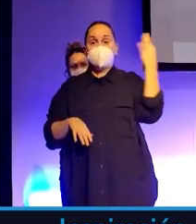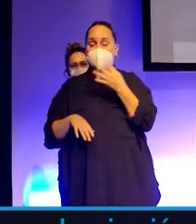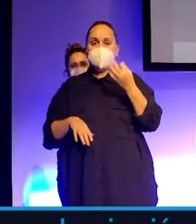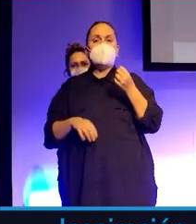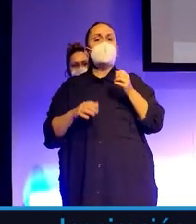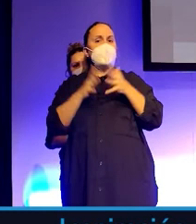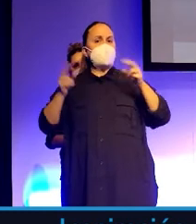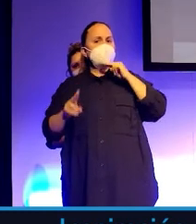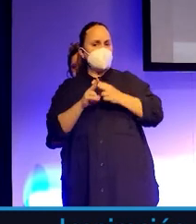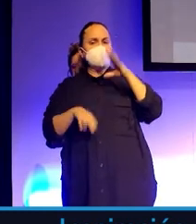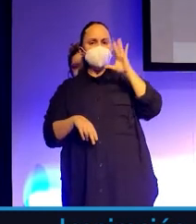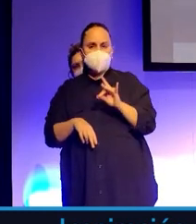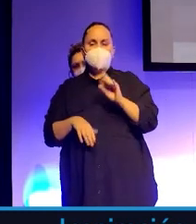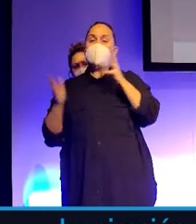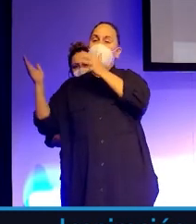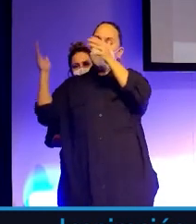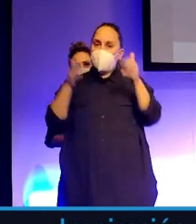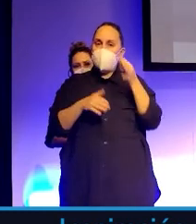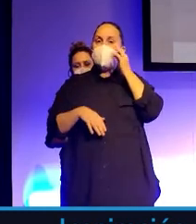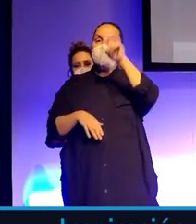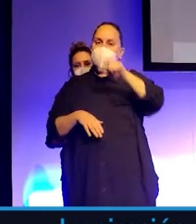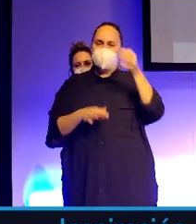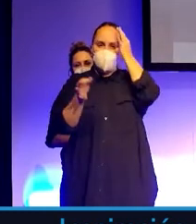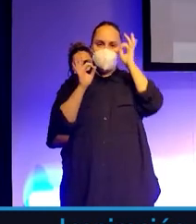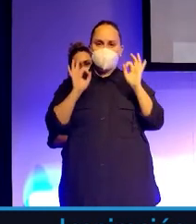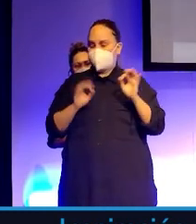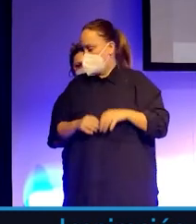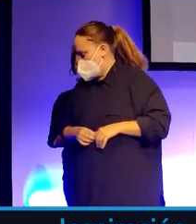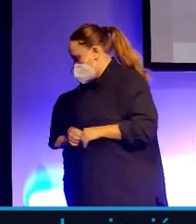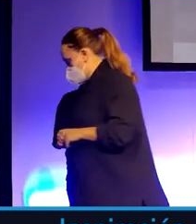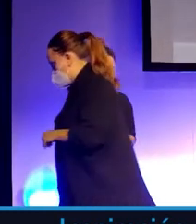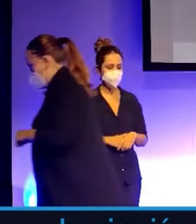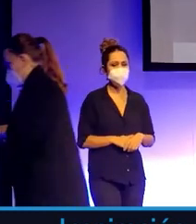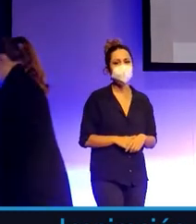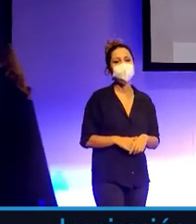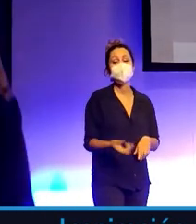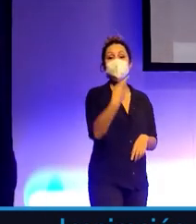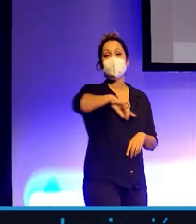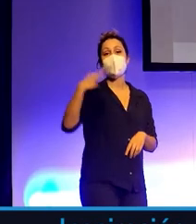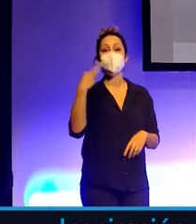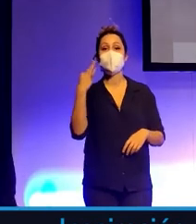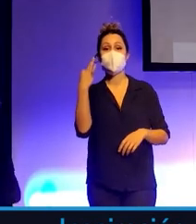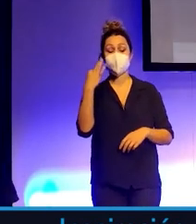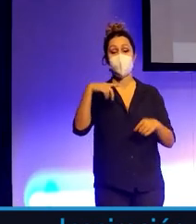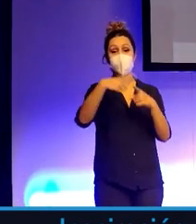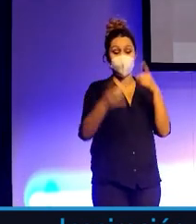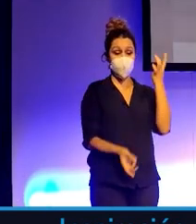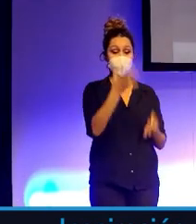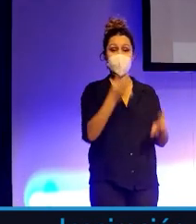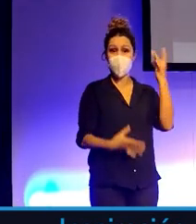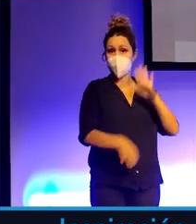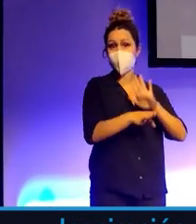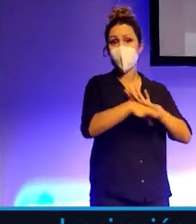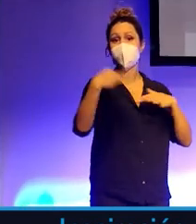tener Big Data, pero que tenemos que aterrizarlo en pequeños detalles. Que tenemos que seguir creando productos, pero que tenemos que